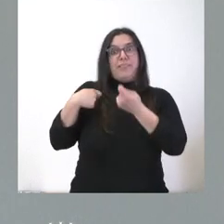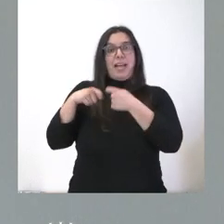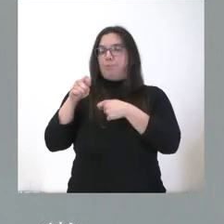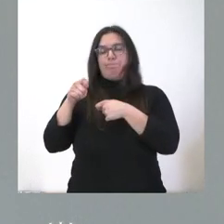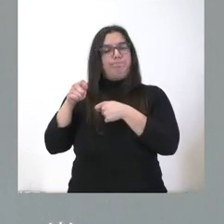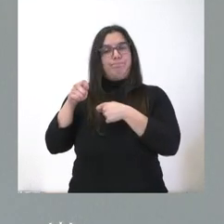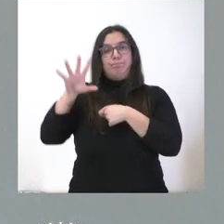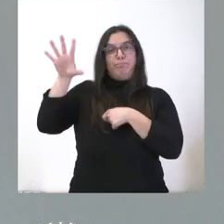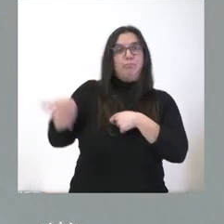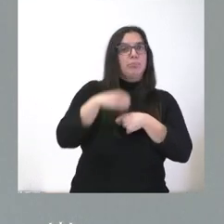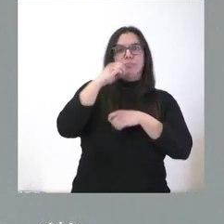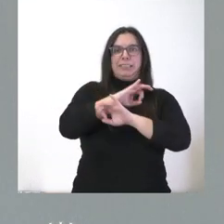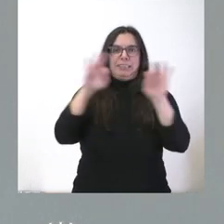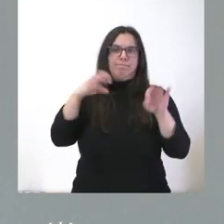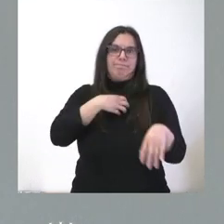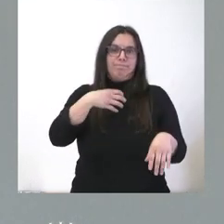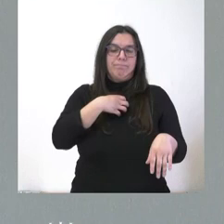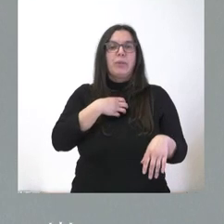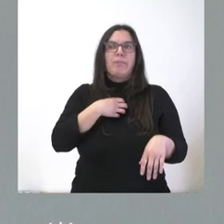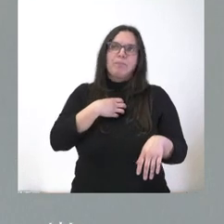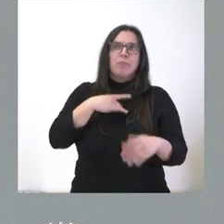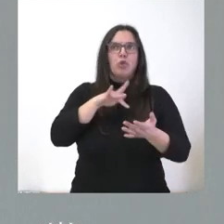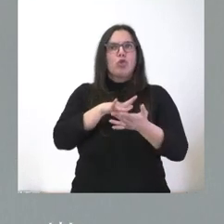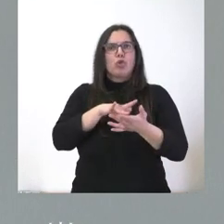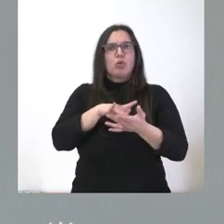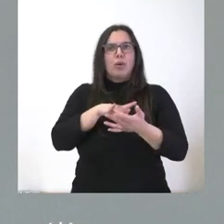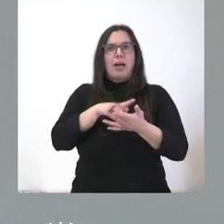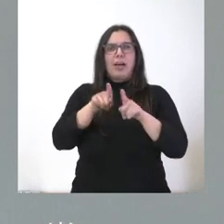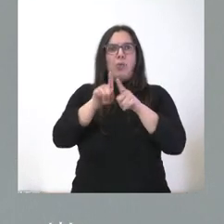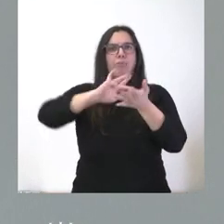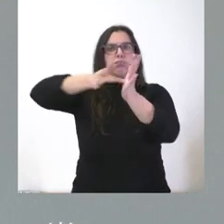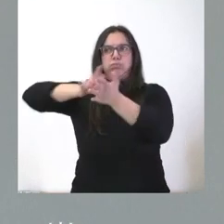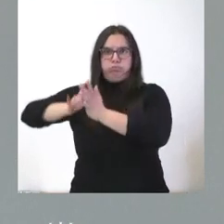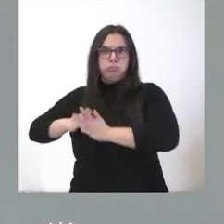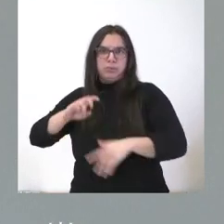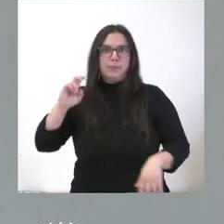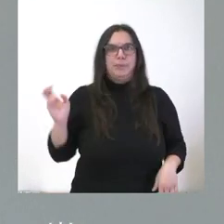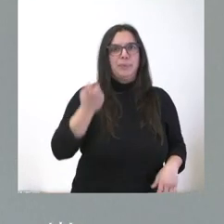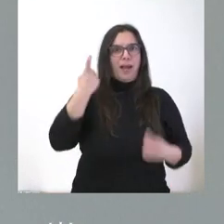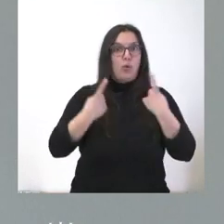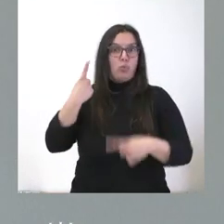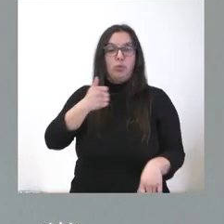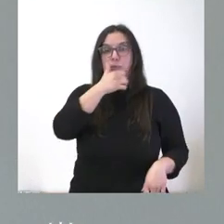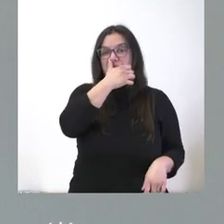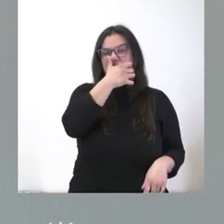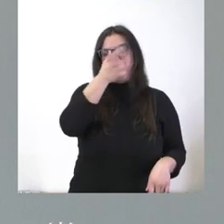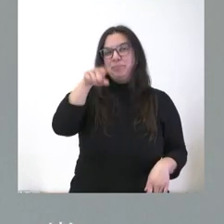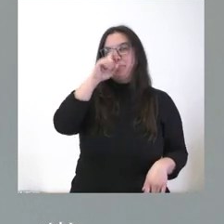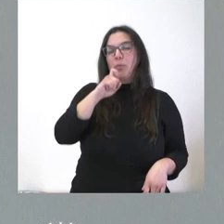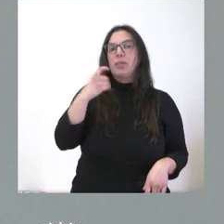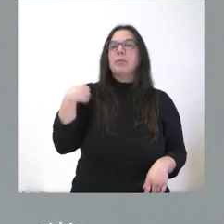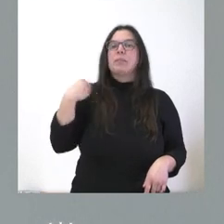llegar a nuestra comunidad y hubo una cierta rotura de stocks respecto de algunos de ellos. Recordarán ustedes el